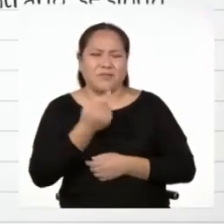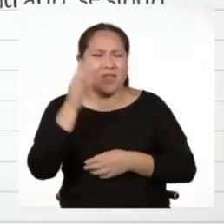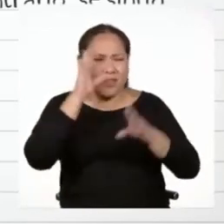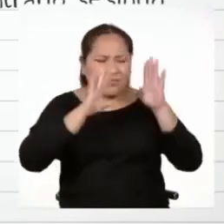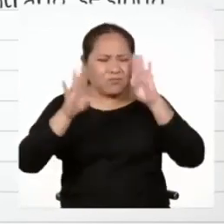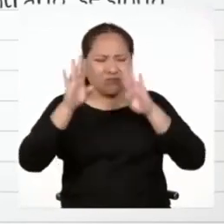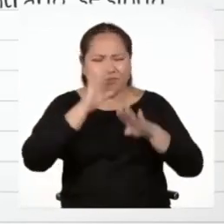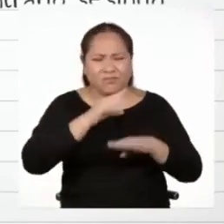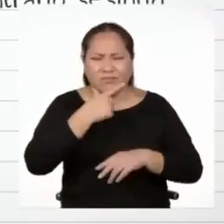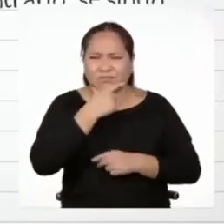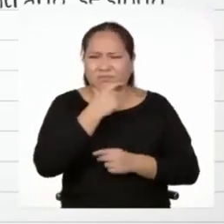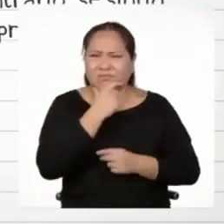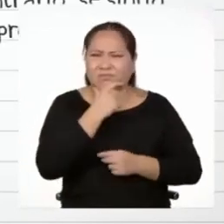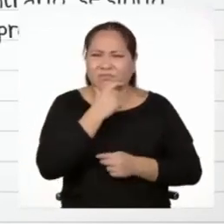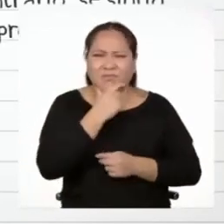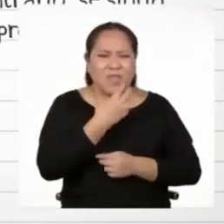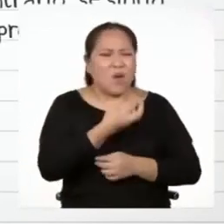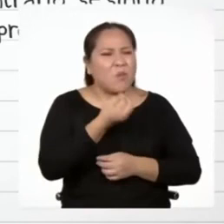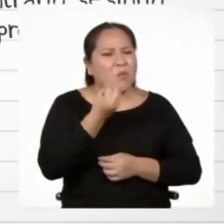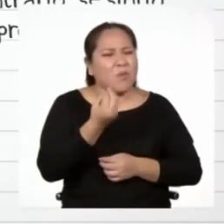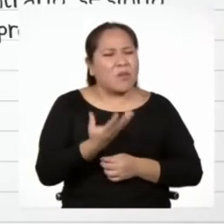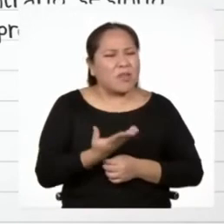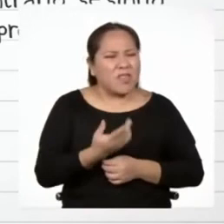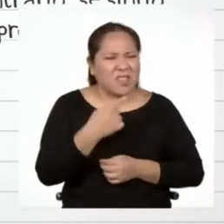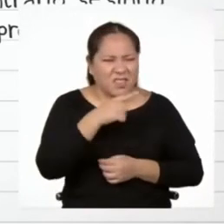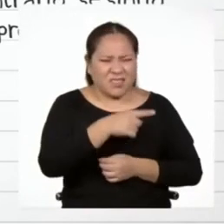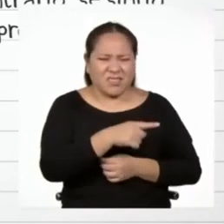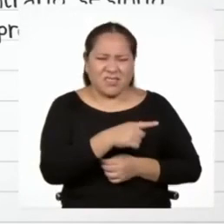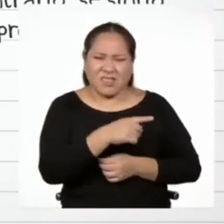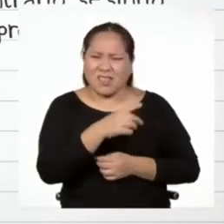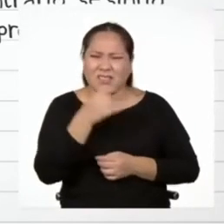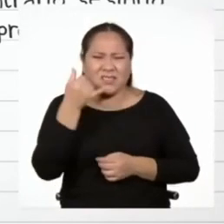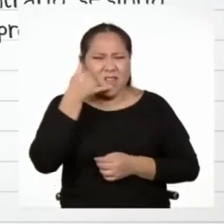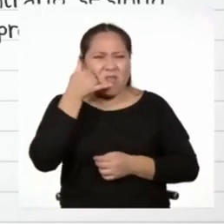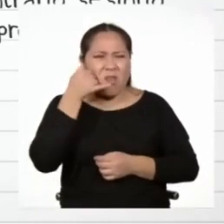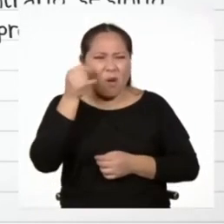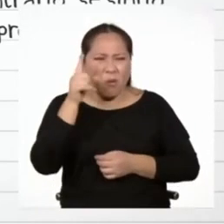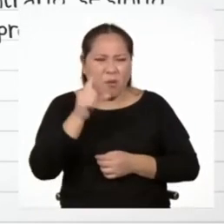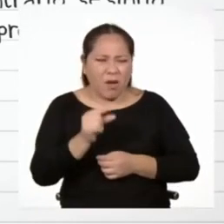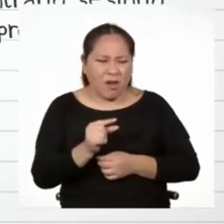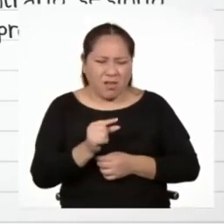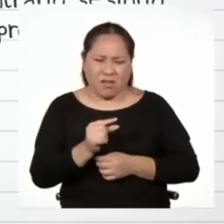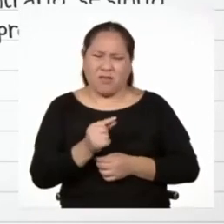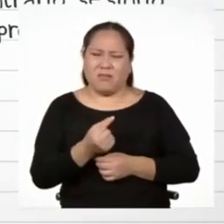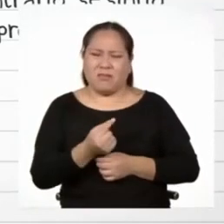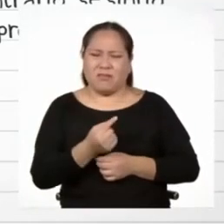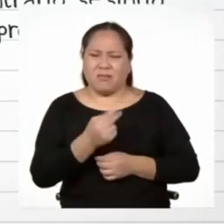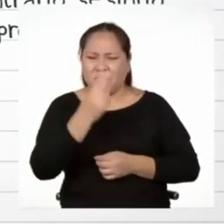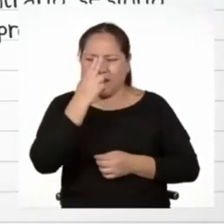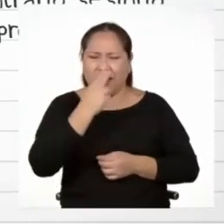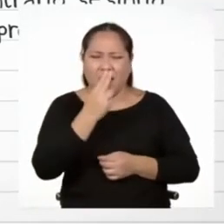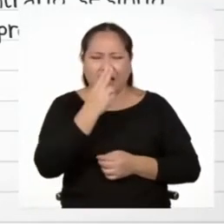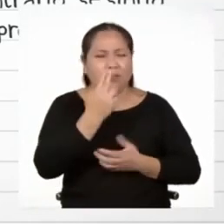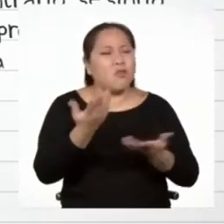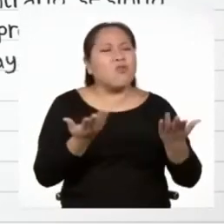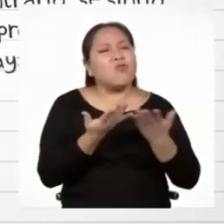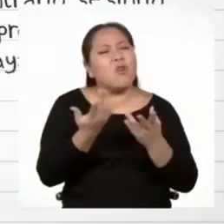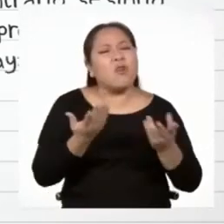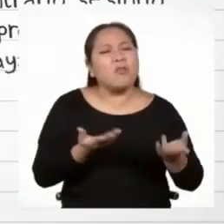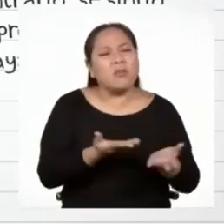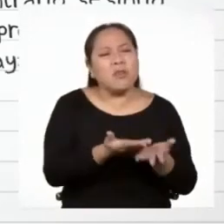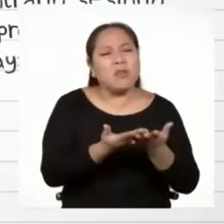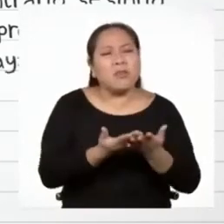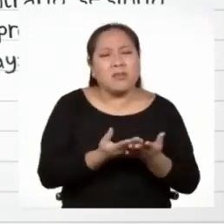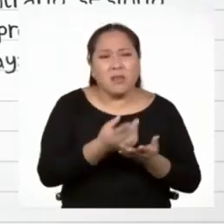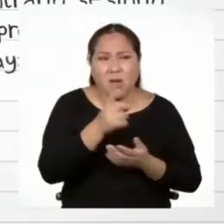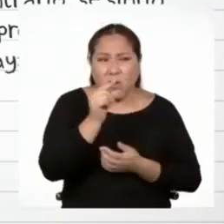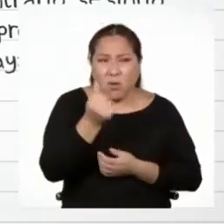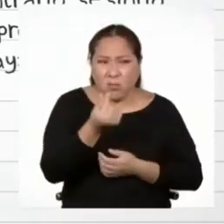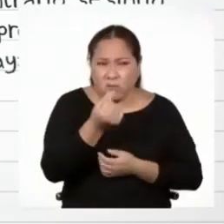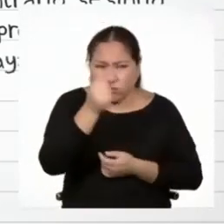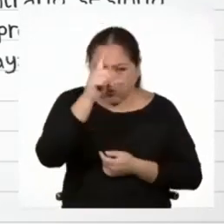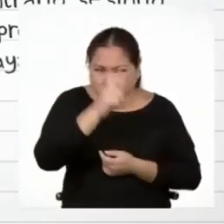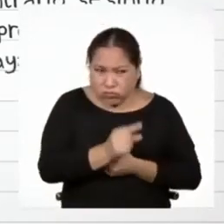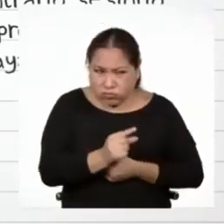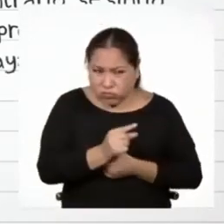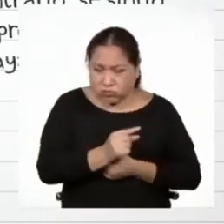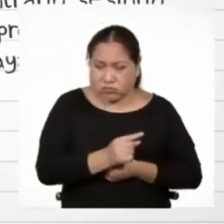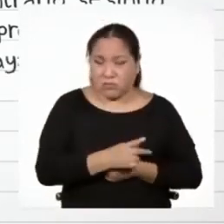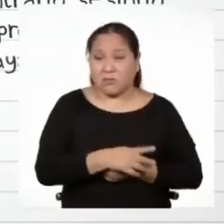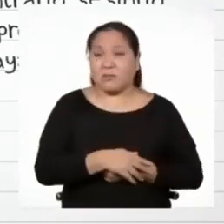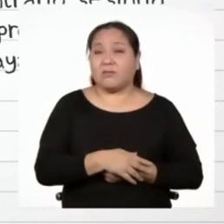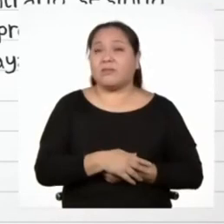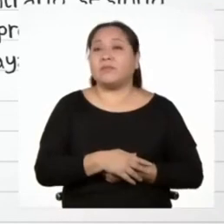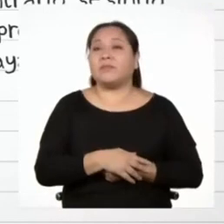muy preocupada porque dudaba de la procedencia del celular y sobre todo de que éste le haya costado barato.